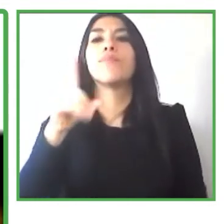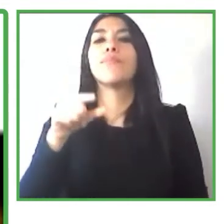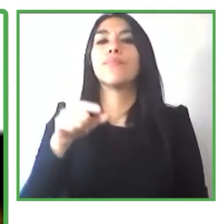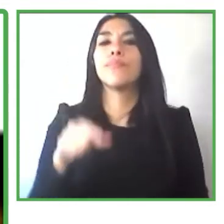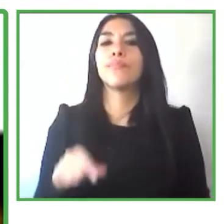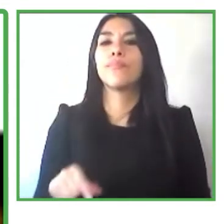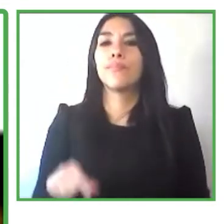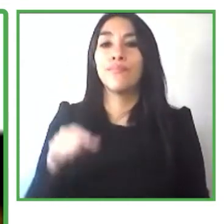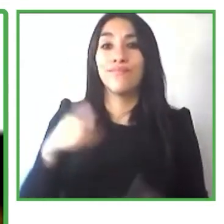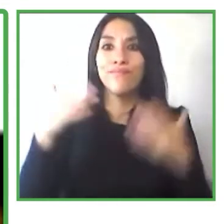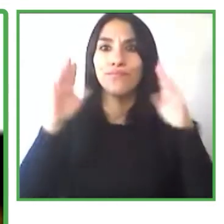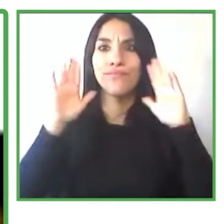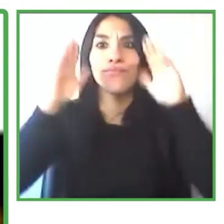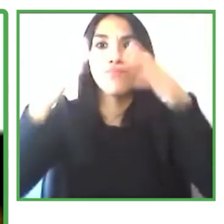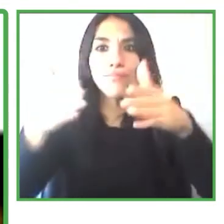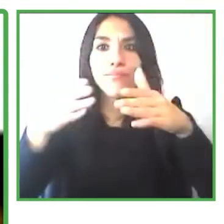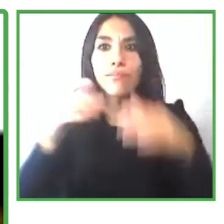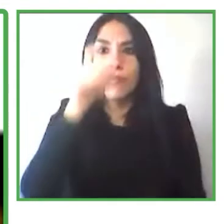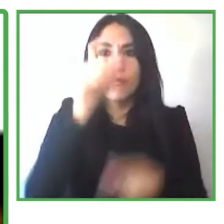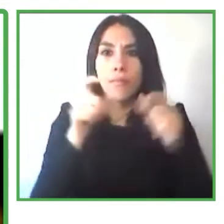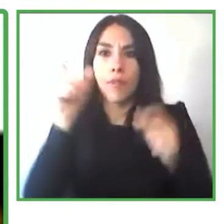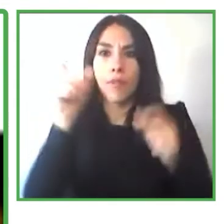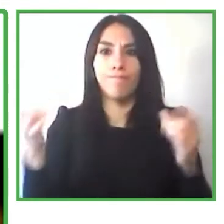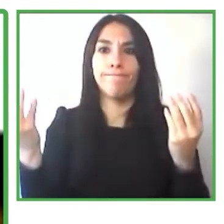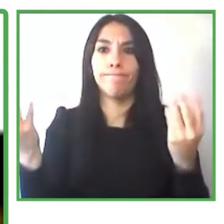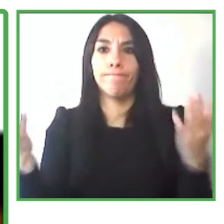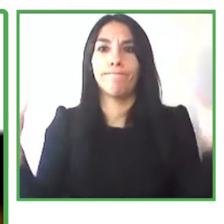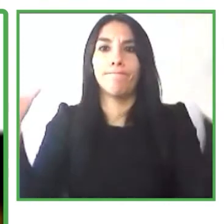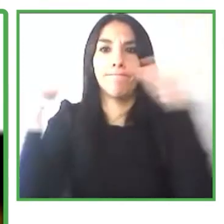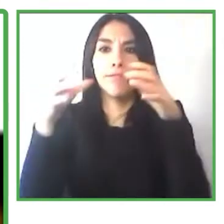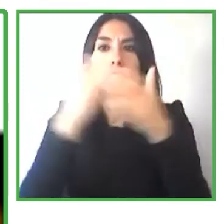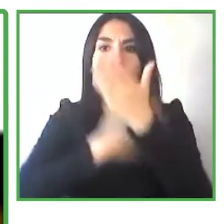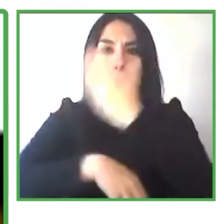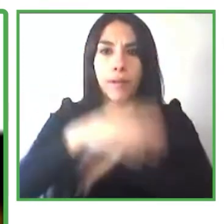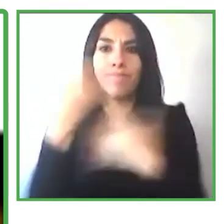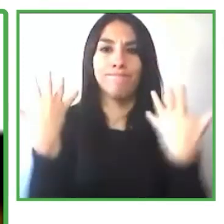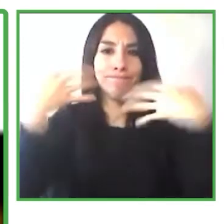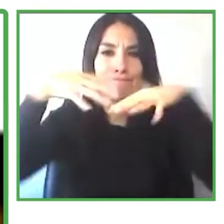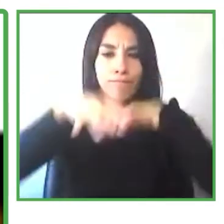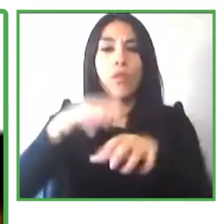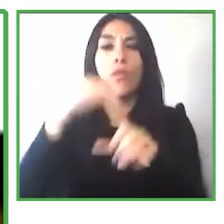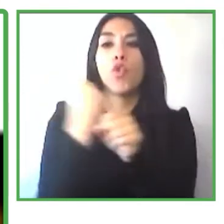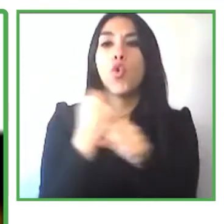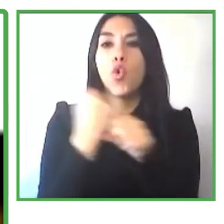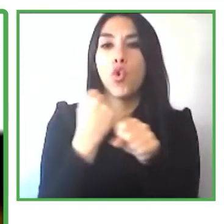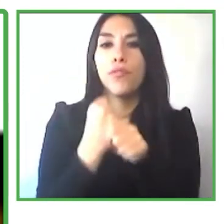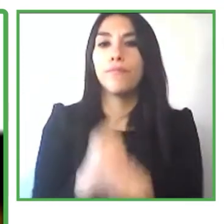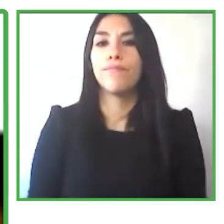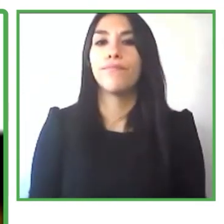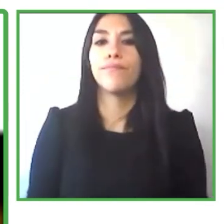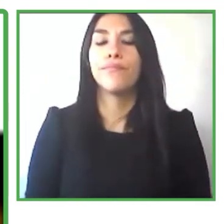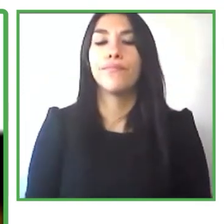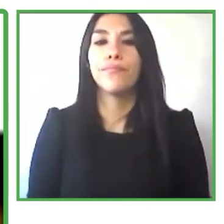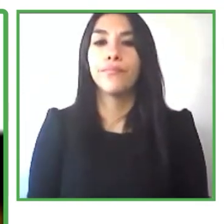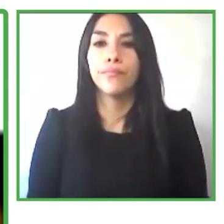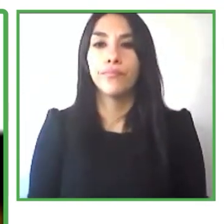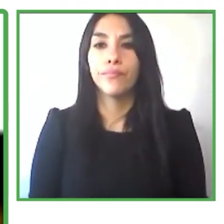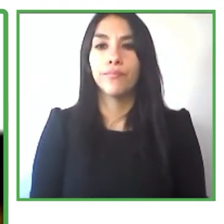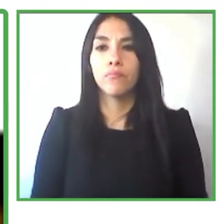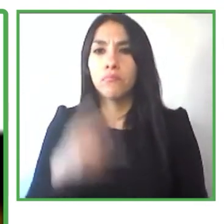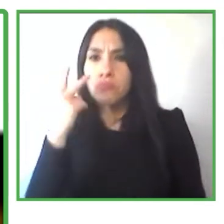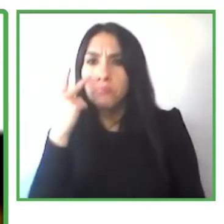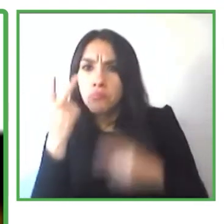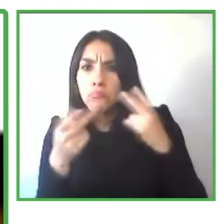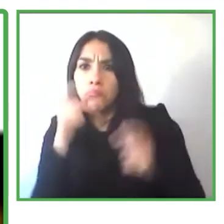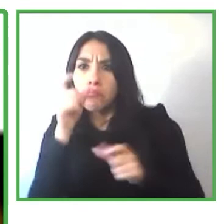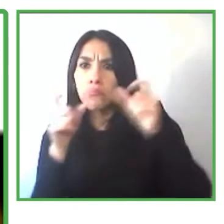se integran en trabajos de la economía digital y lo que vemos a menudo es que las personas con discapacidades deben adquirir las